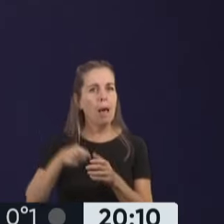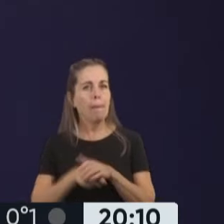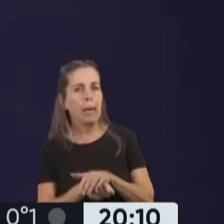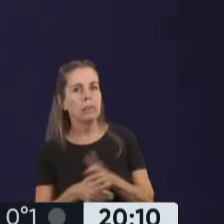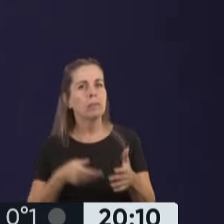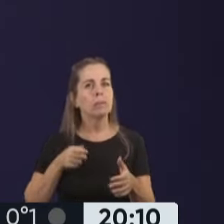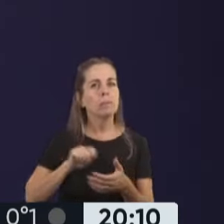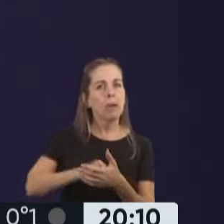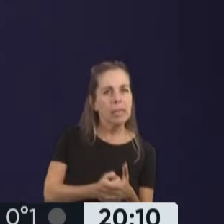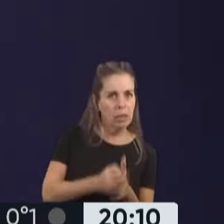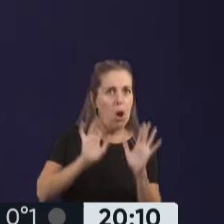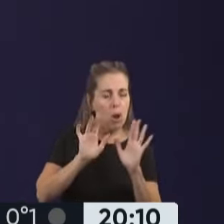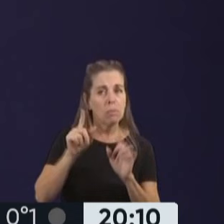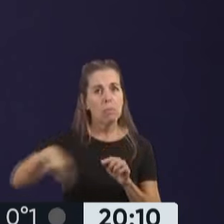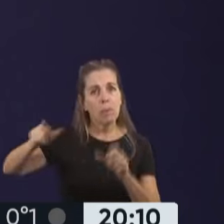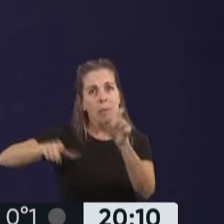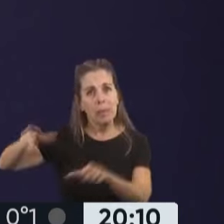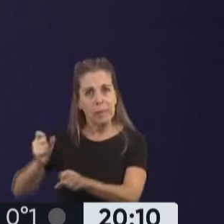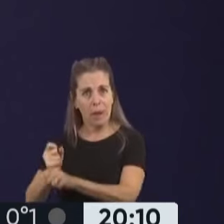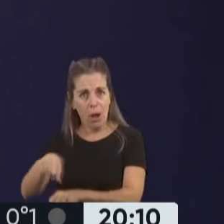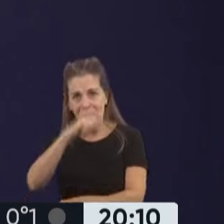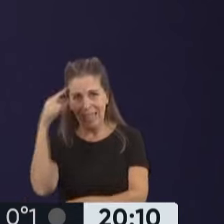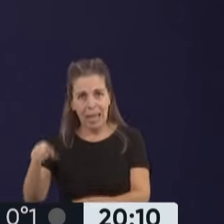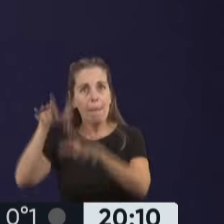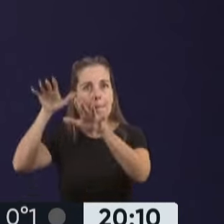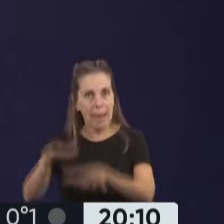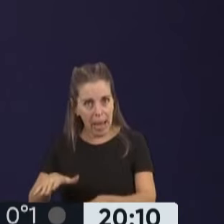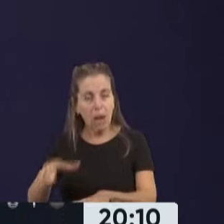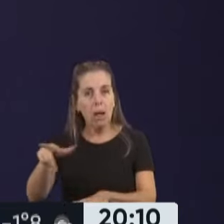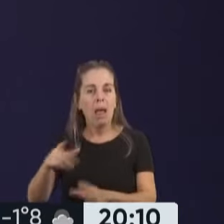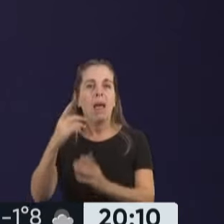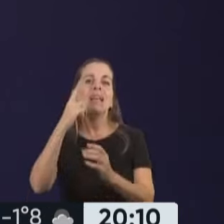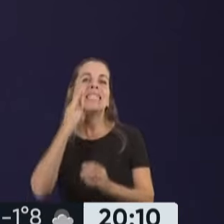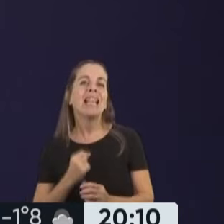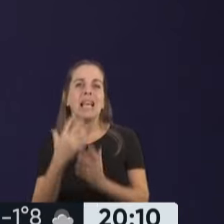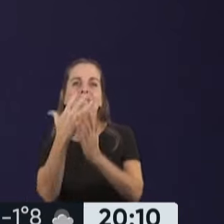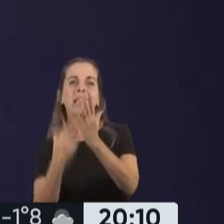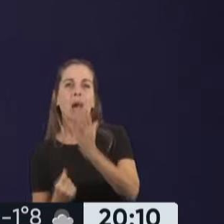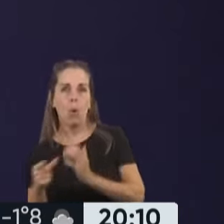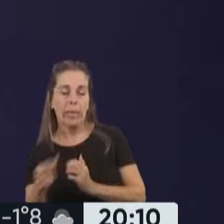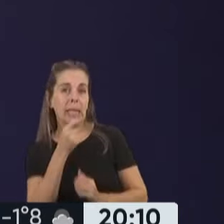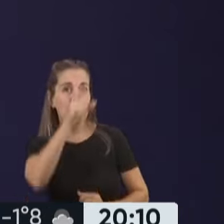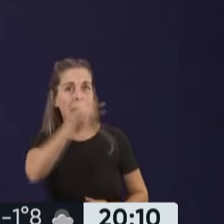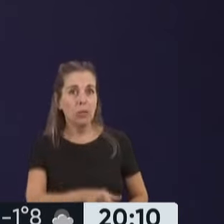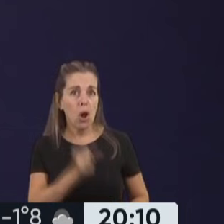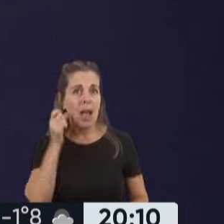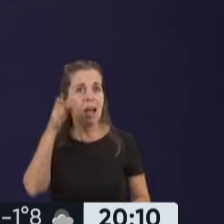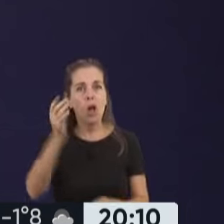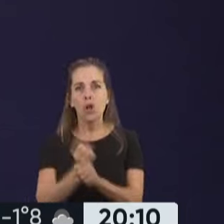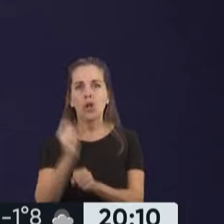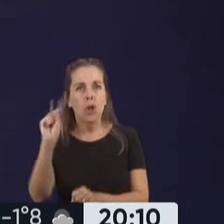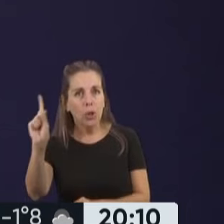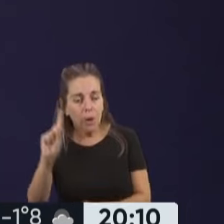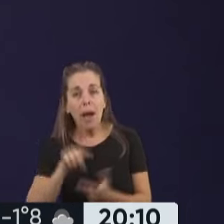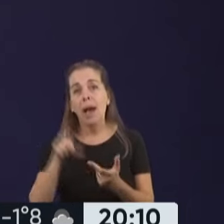empleados estatales que paren, se les descontará sus haberes del día, quien no va a trabajar y no cumple con su actividad, no